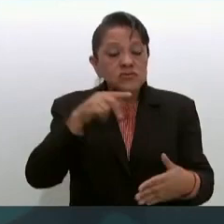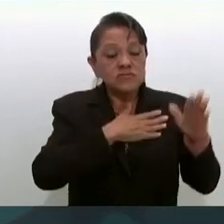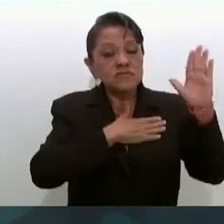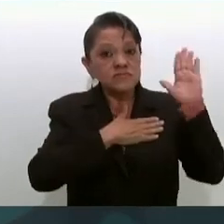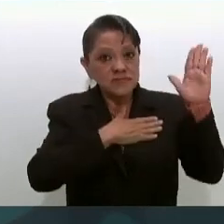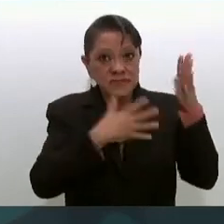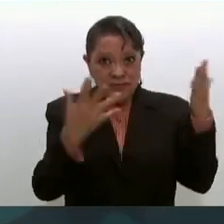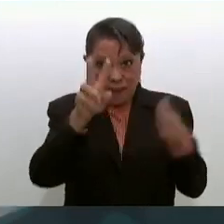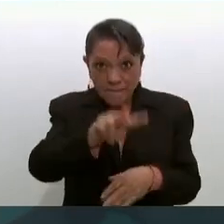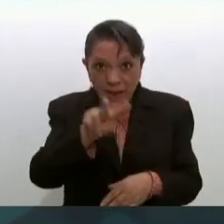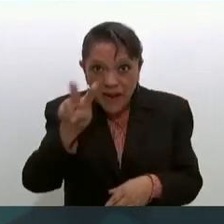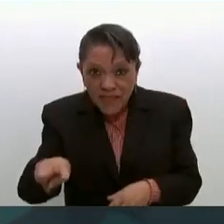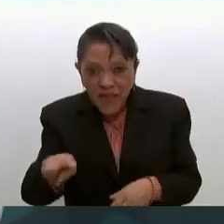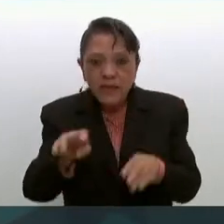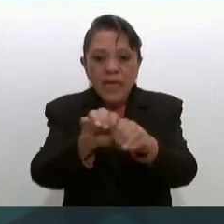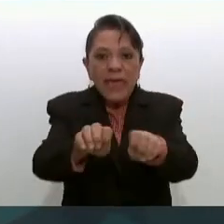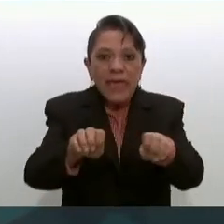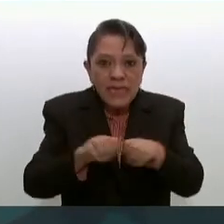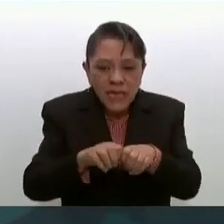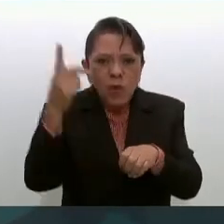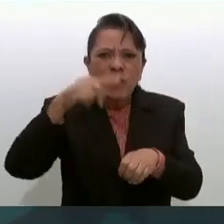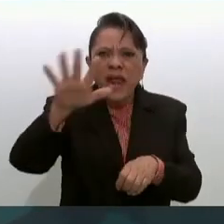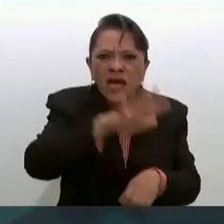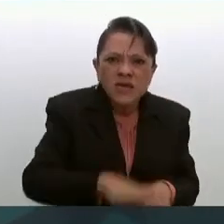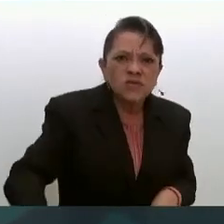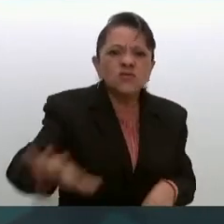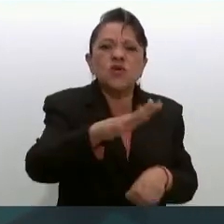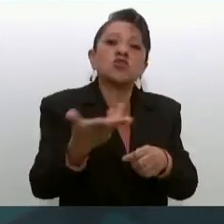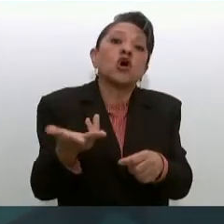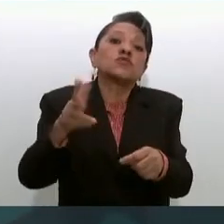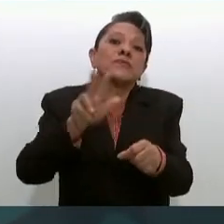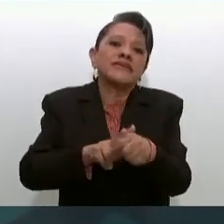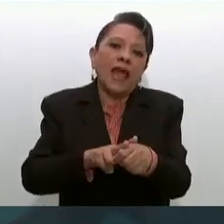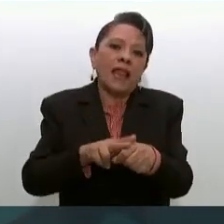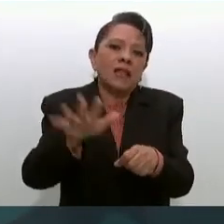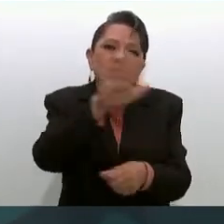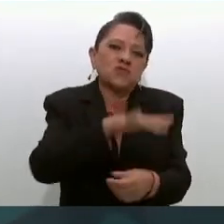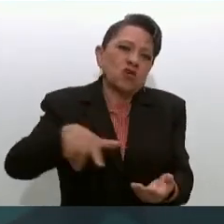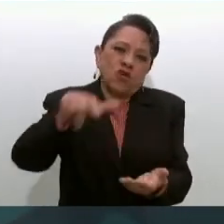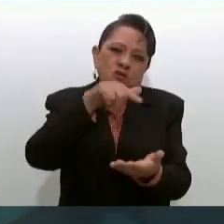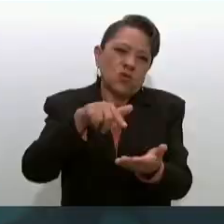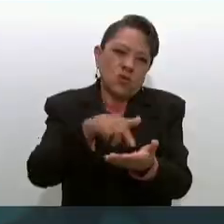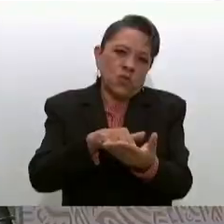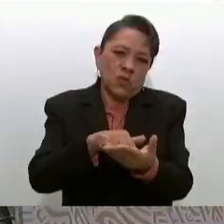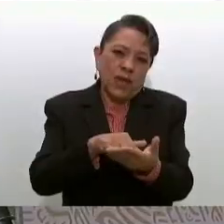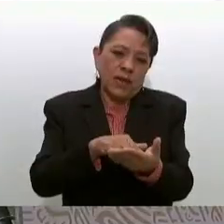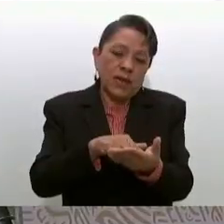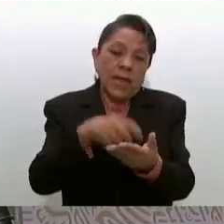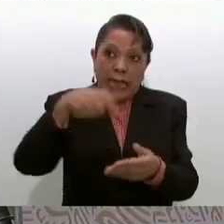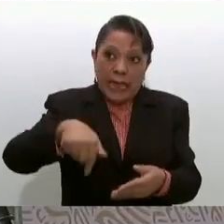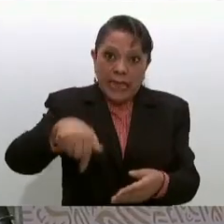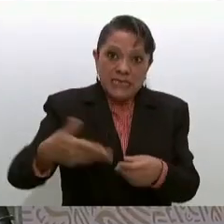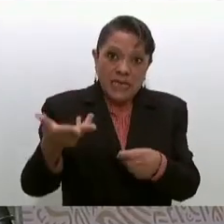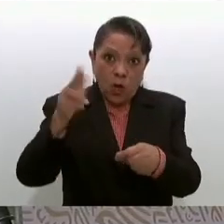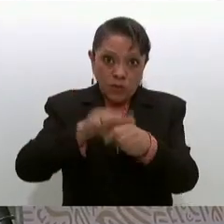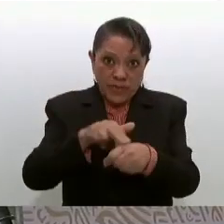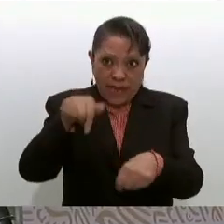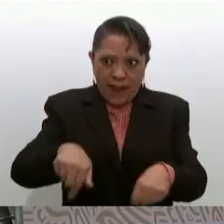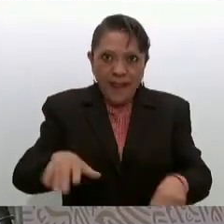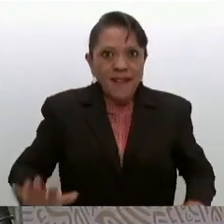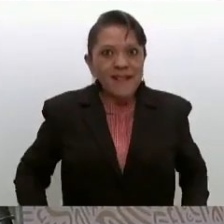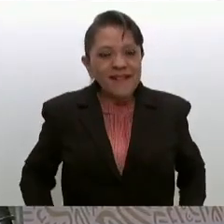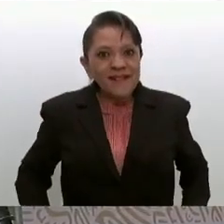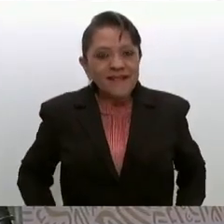hasta que lleguemos a todos los hospitales y a todas las unidades de primer nivel. Este hospital tiene una característica que a me gusta mucho.